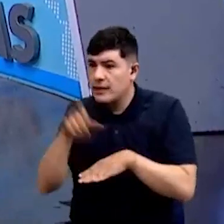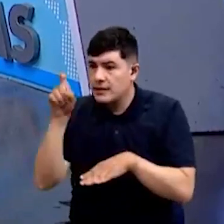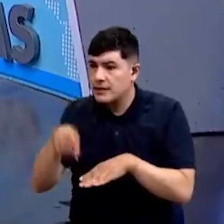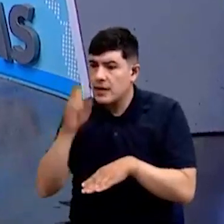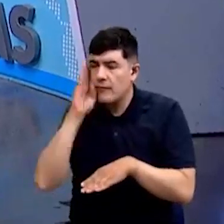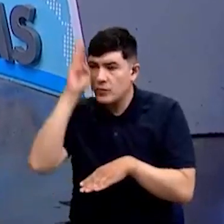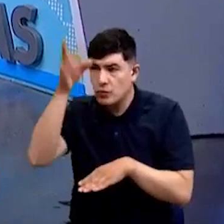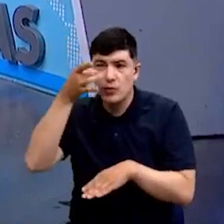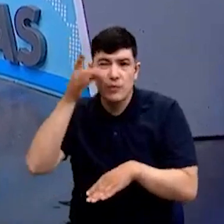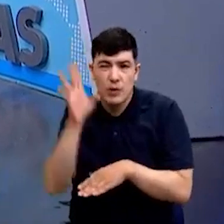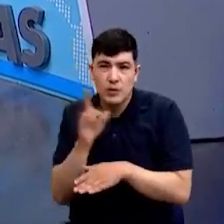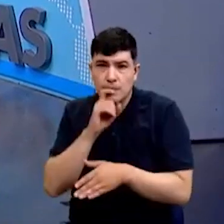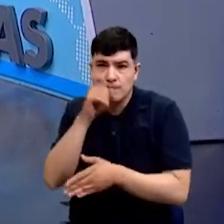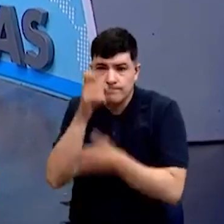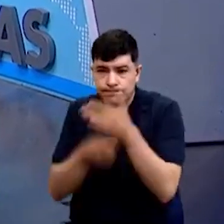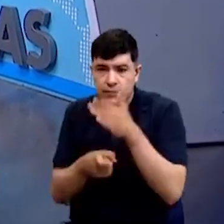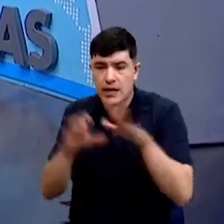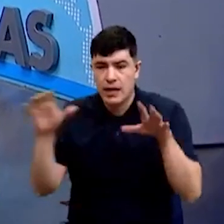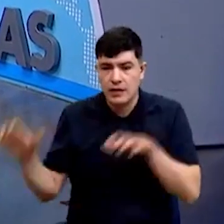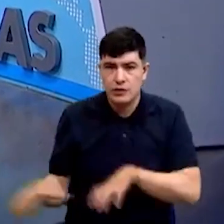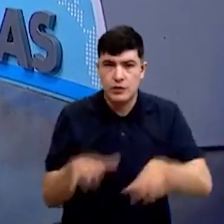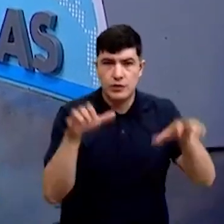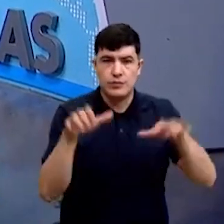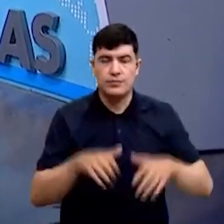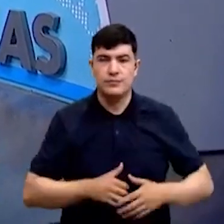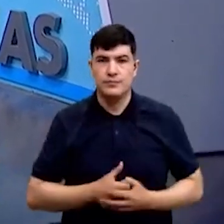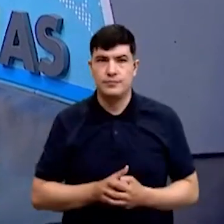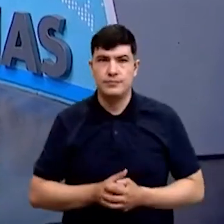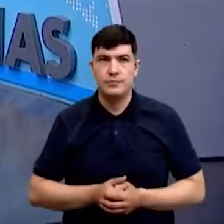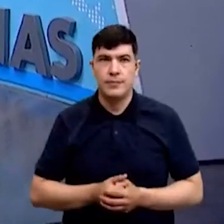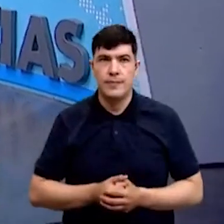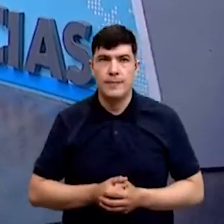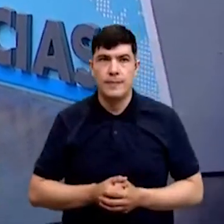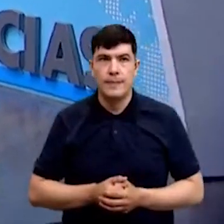requiere que se presten acciones por parte de las autoridades?